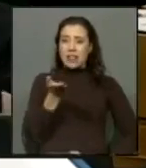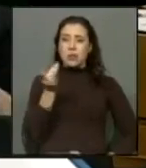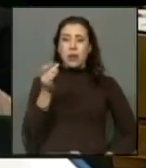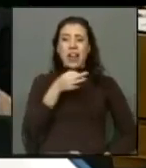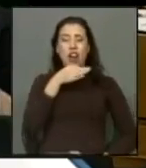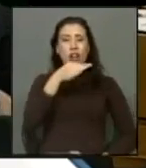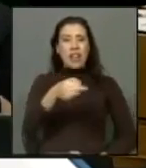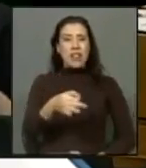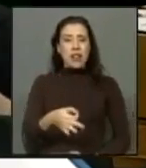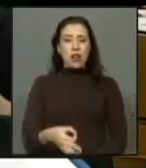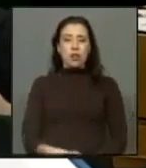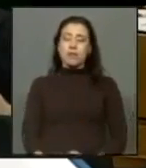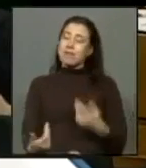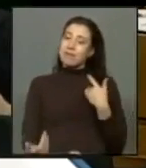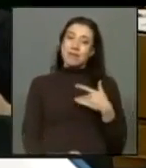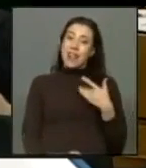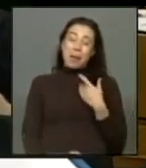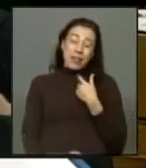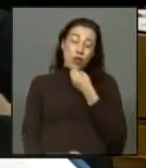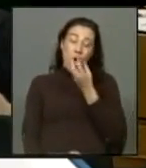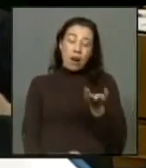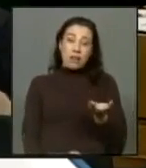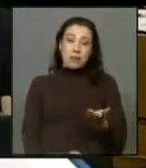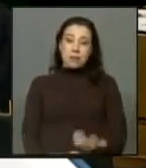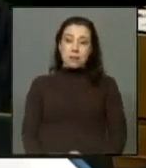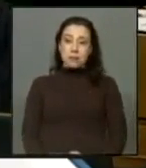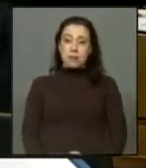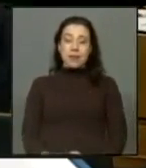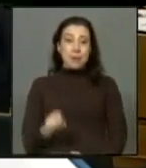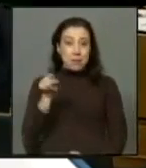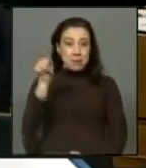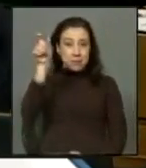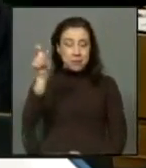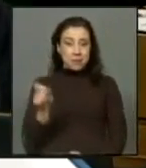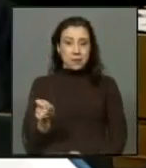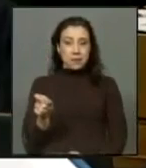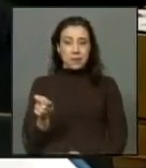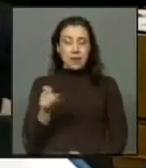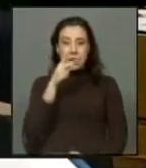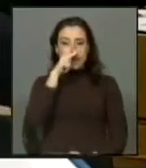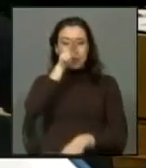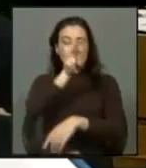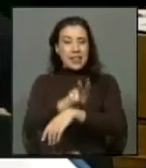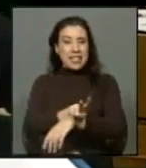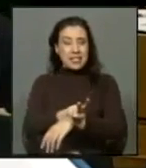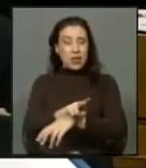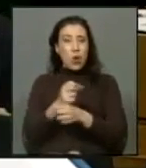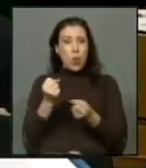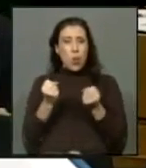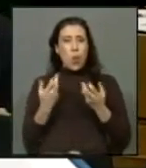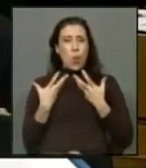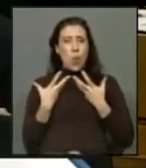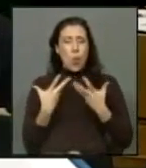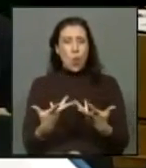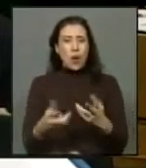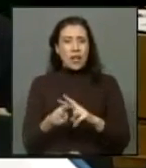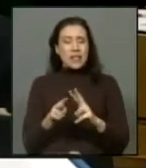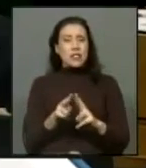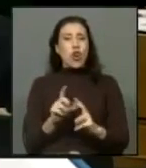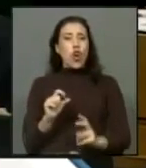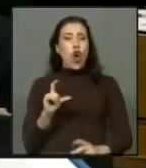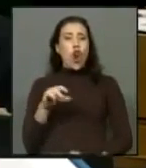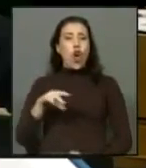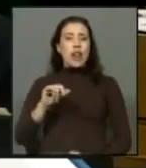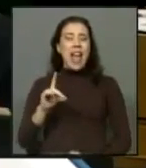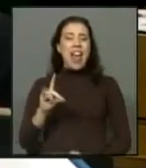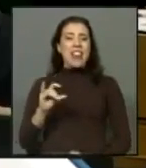que ha dicho acá y lamento decirlo él fue testigo de las brutalidades que ocurrieron en Colonia de Inidad